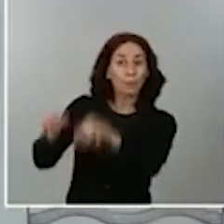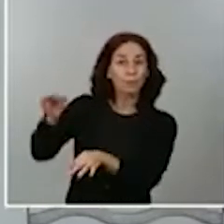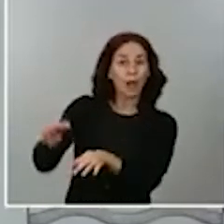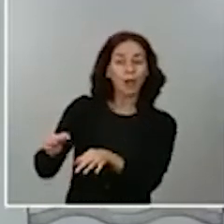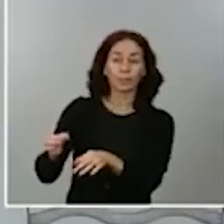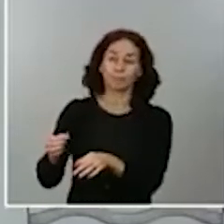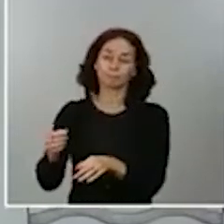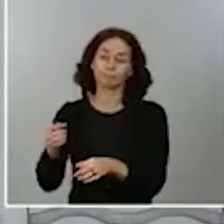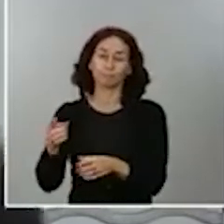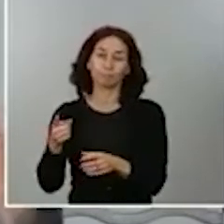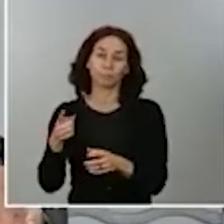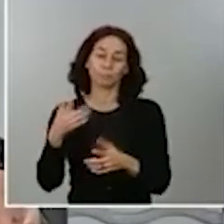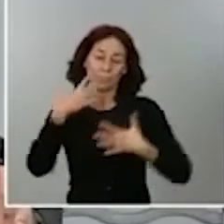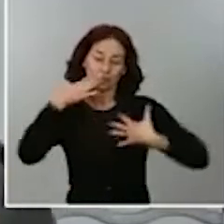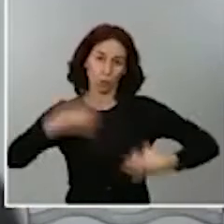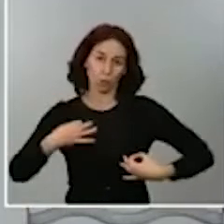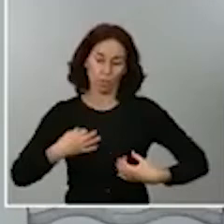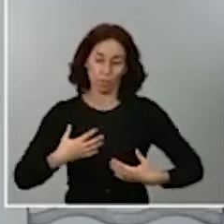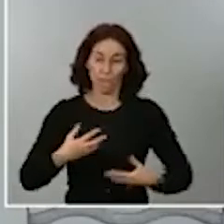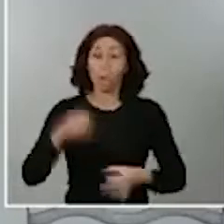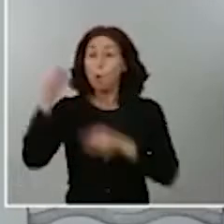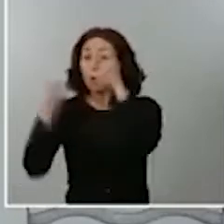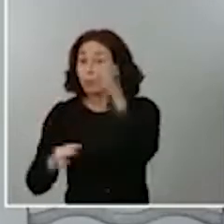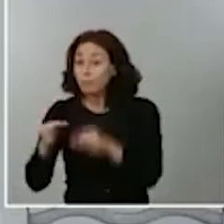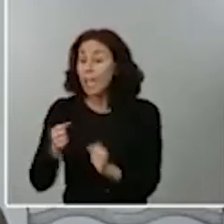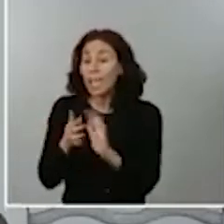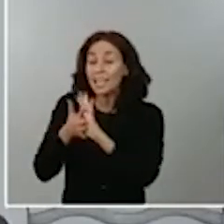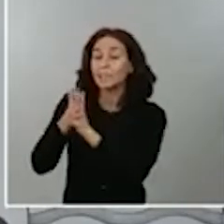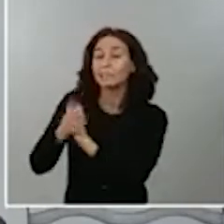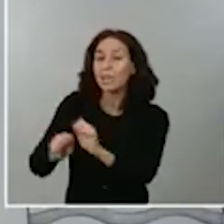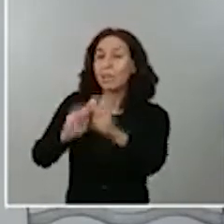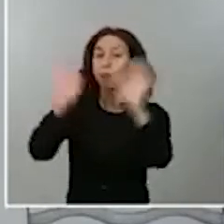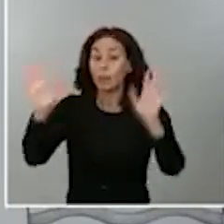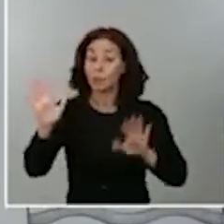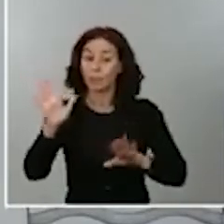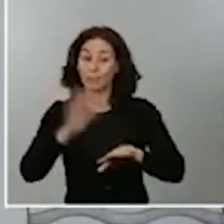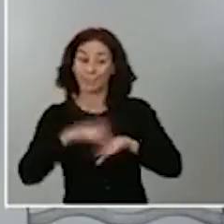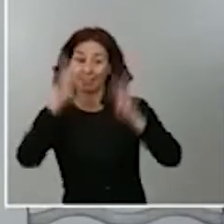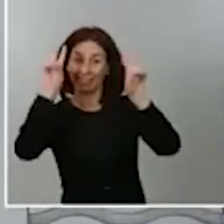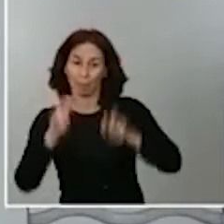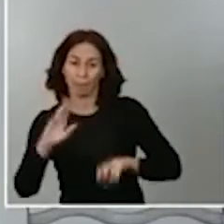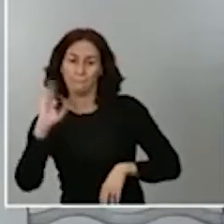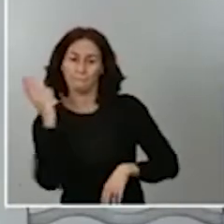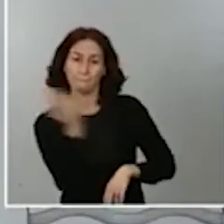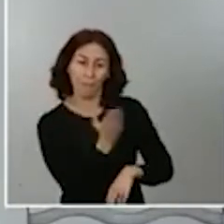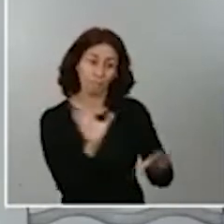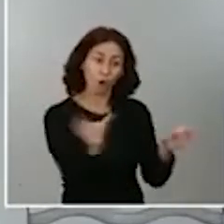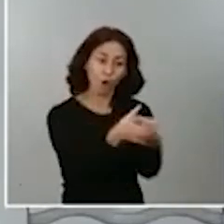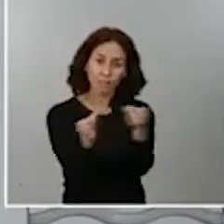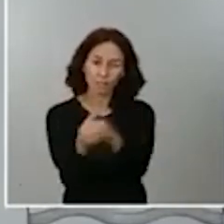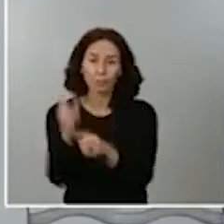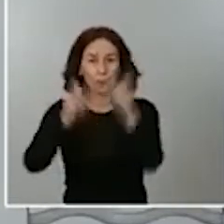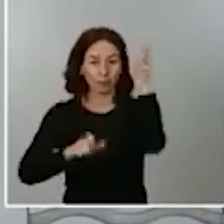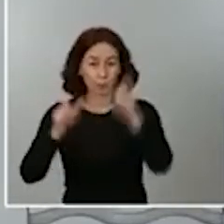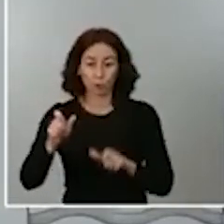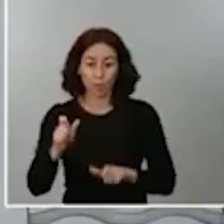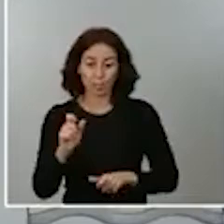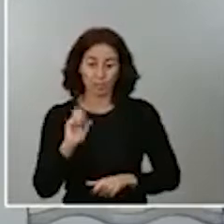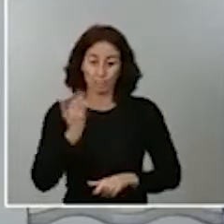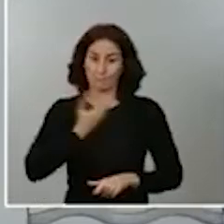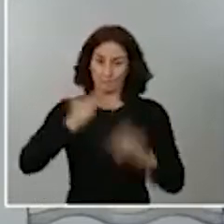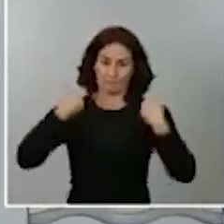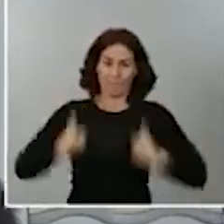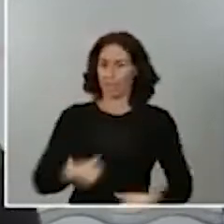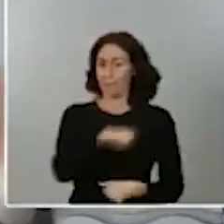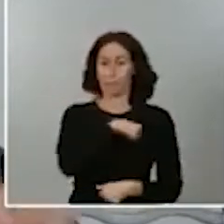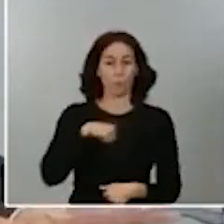toma de estas medidas, dejando claro que aquellas que afectaban a colectivos de personas y no solo a individuos concretos tenían que ser adoptadas por